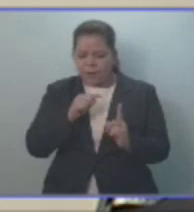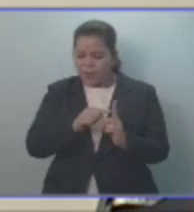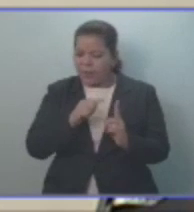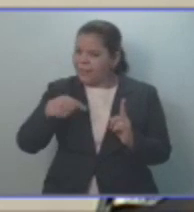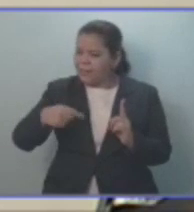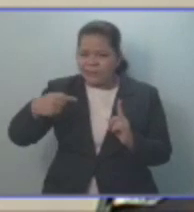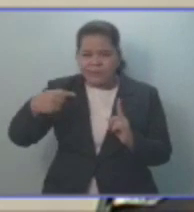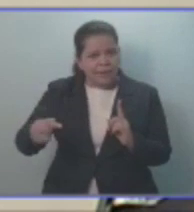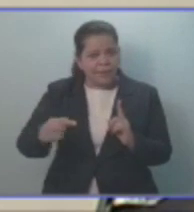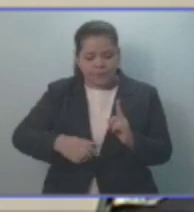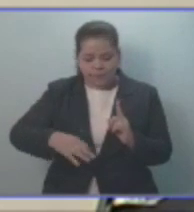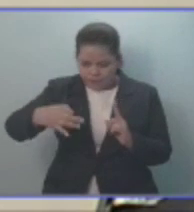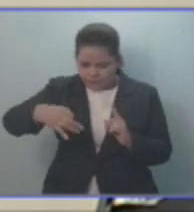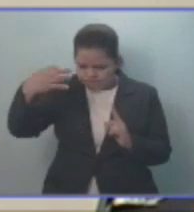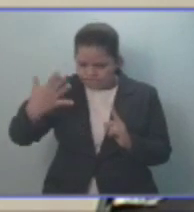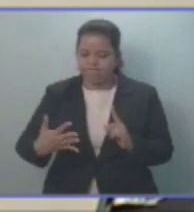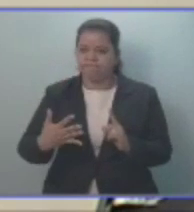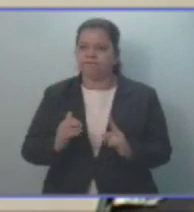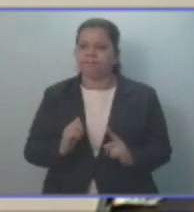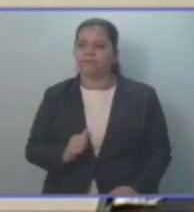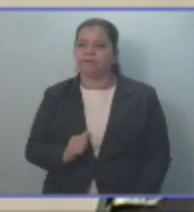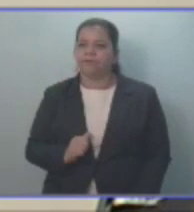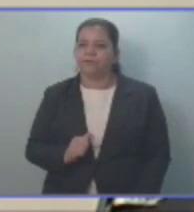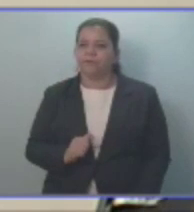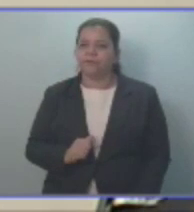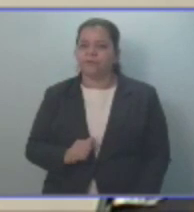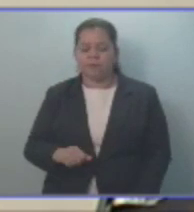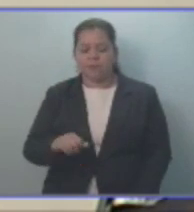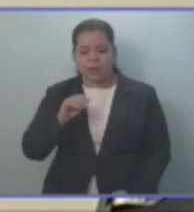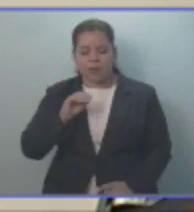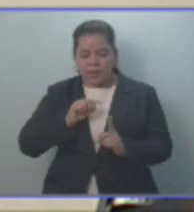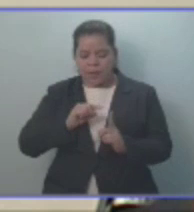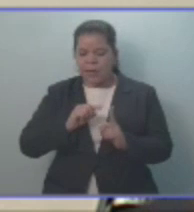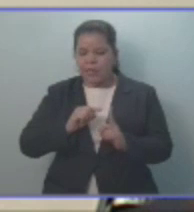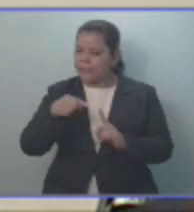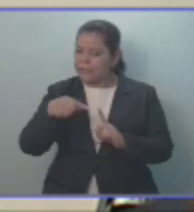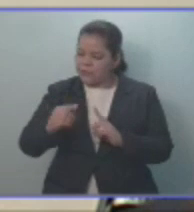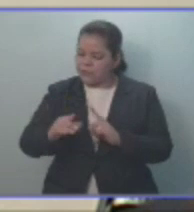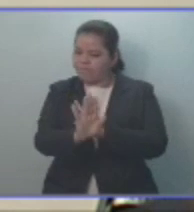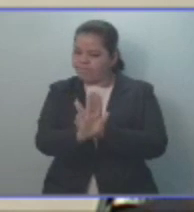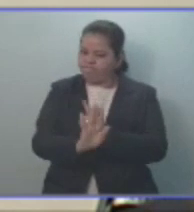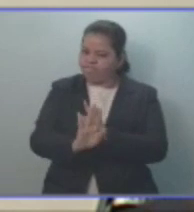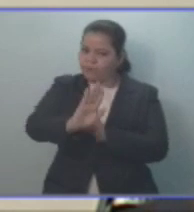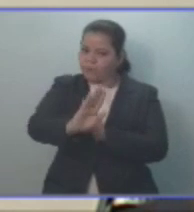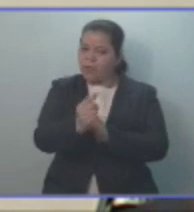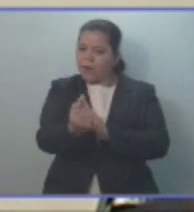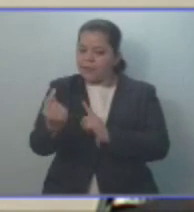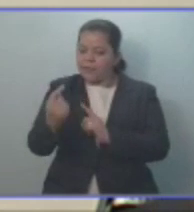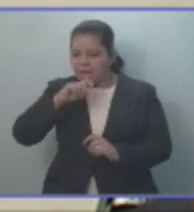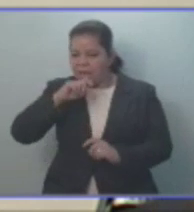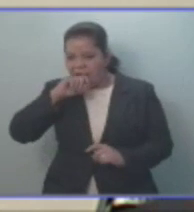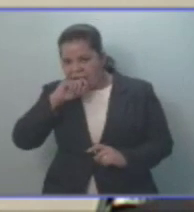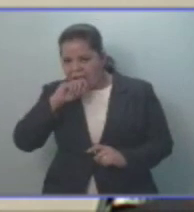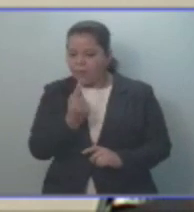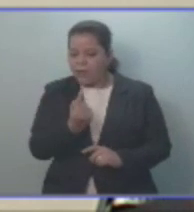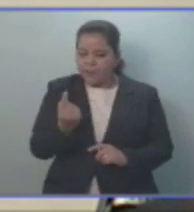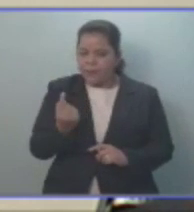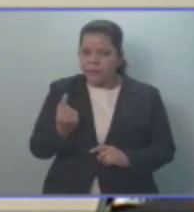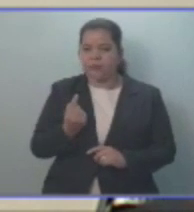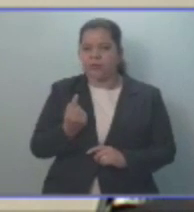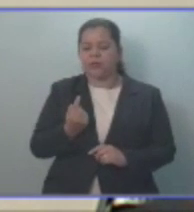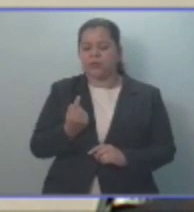siempre al ideal de los pobres y de los trabajadores, de los campesinos,